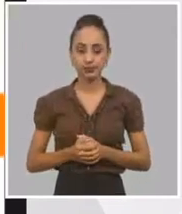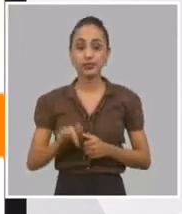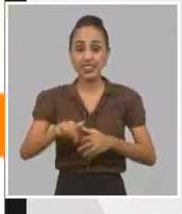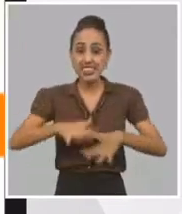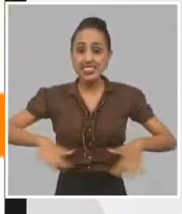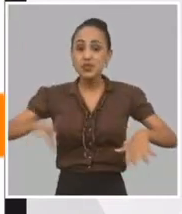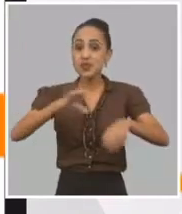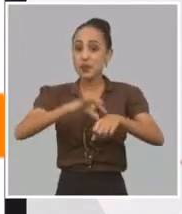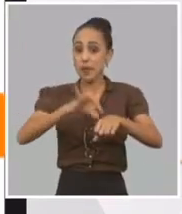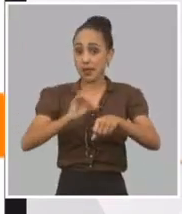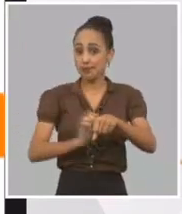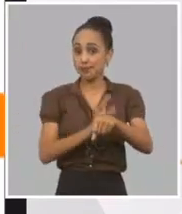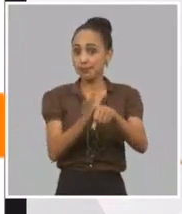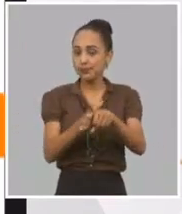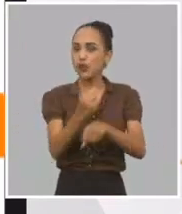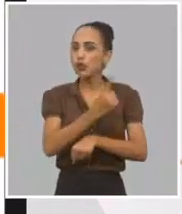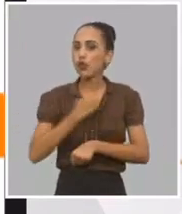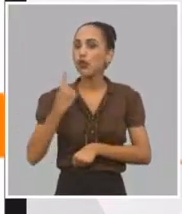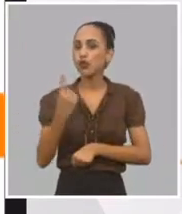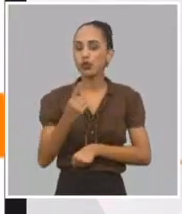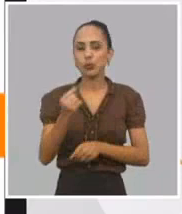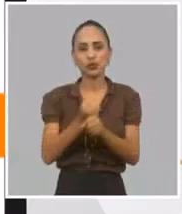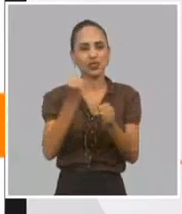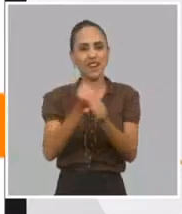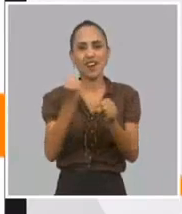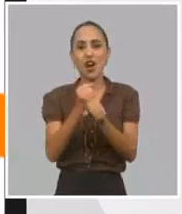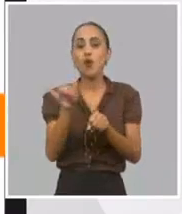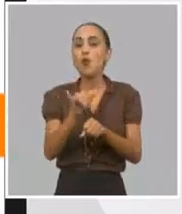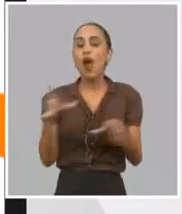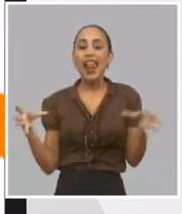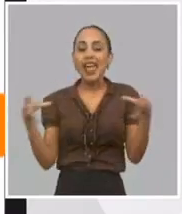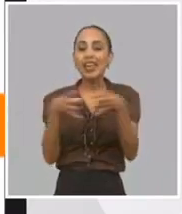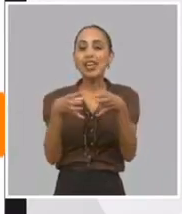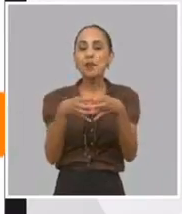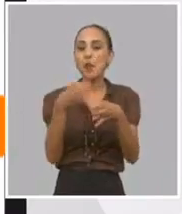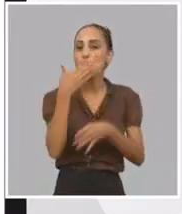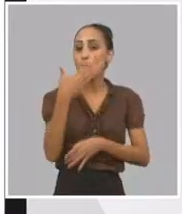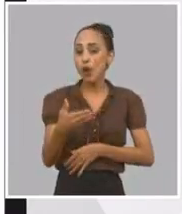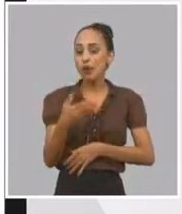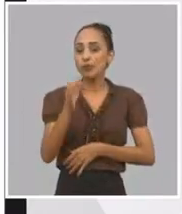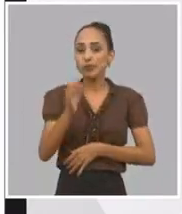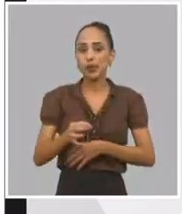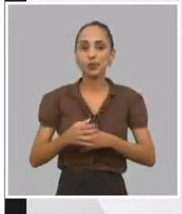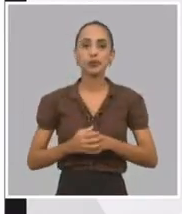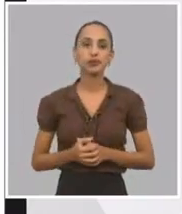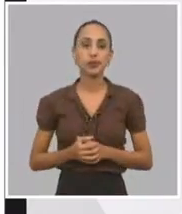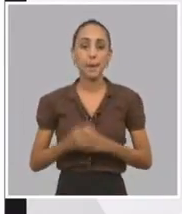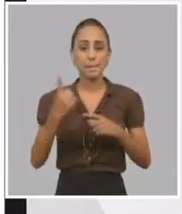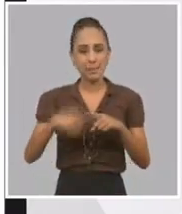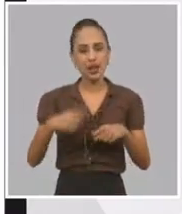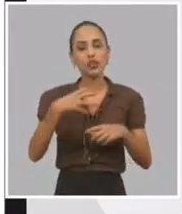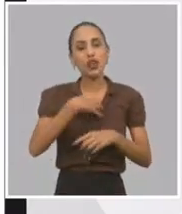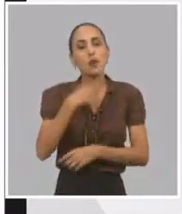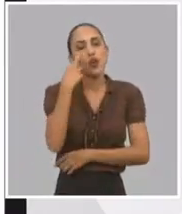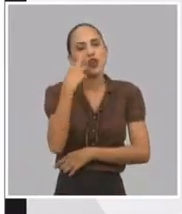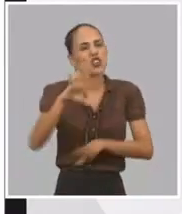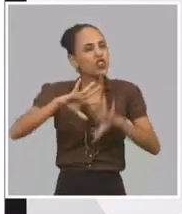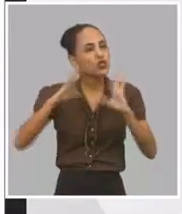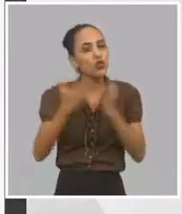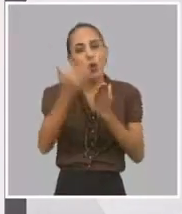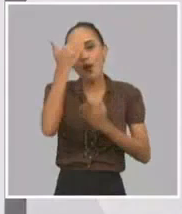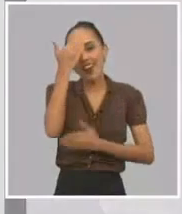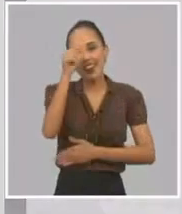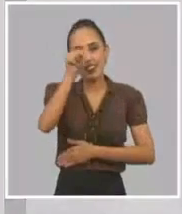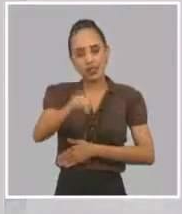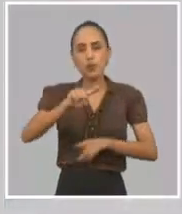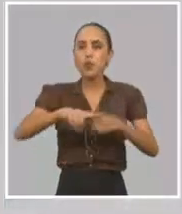trabajado como un gran equipo, pero tenemos que reconocer que todo te debemos a ti por tu